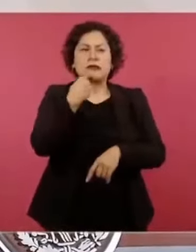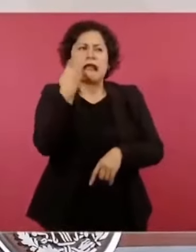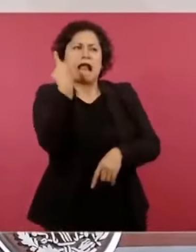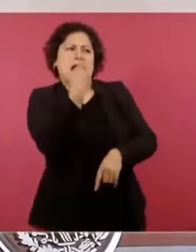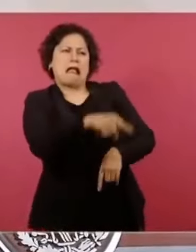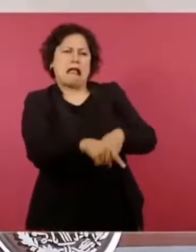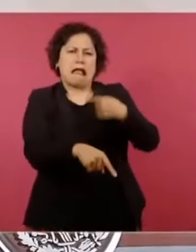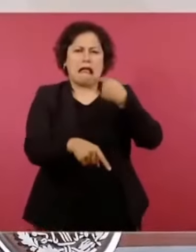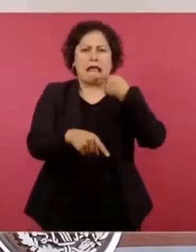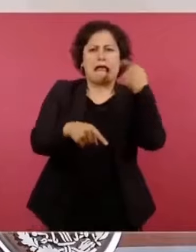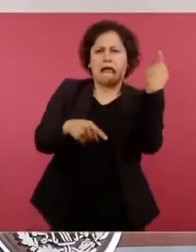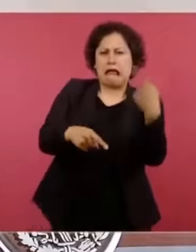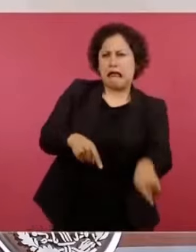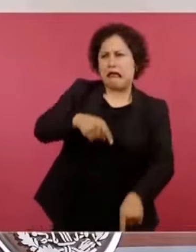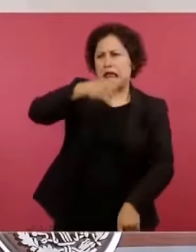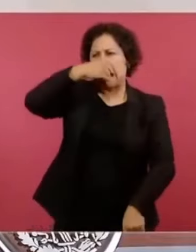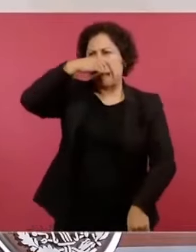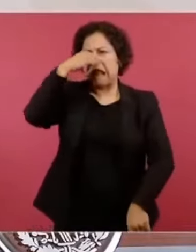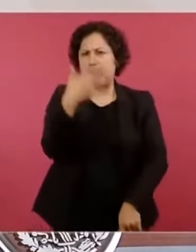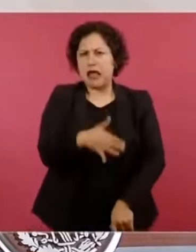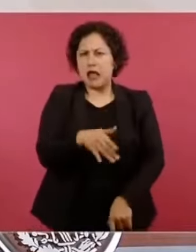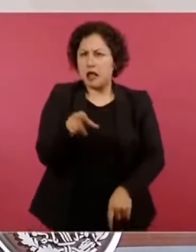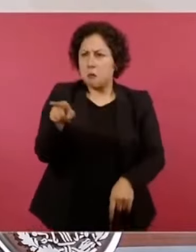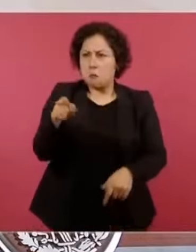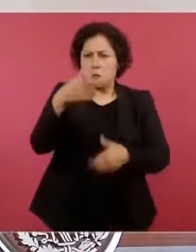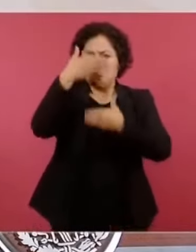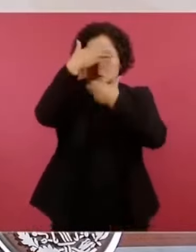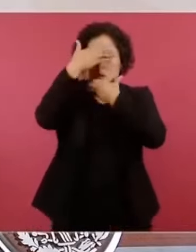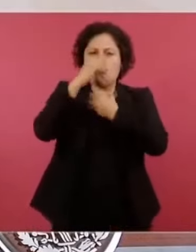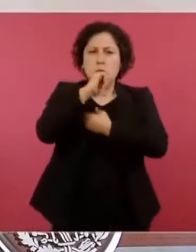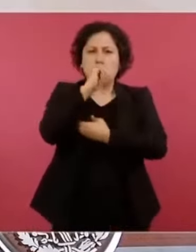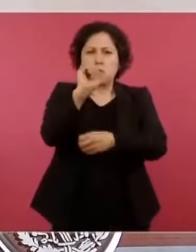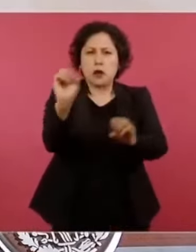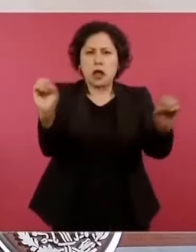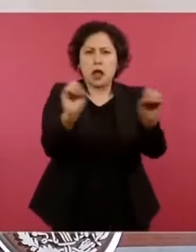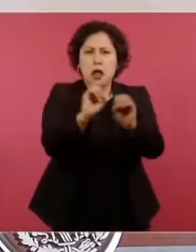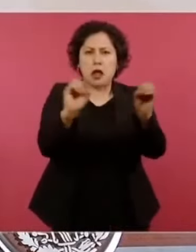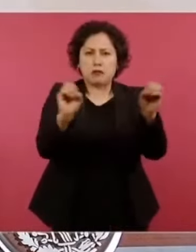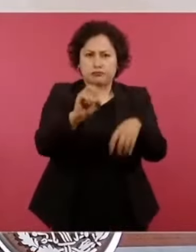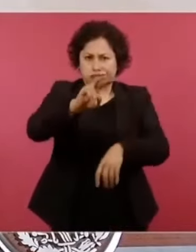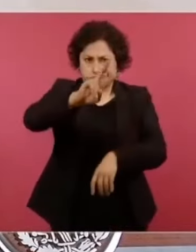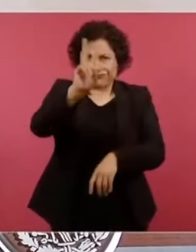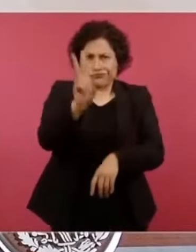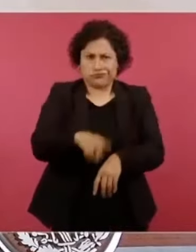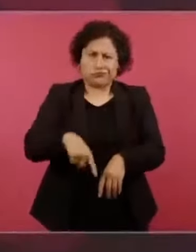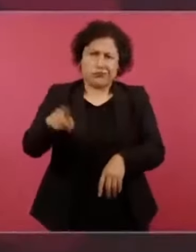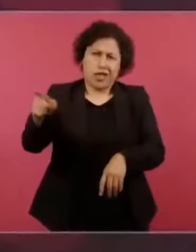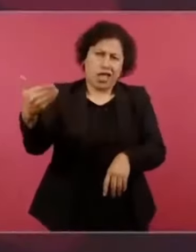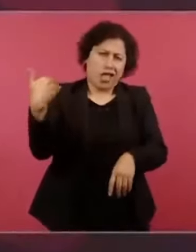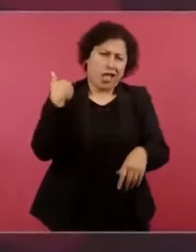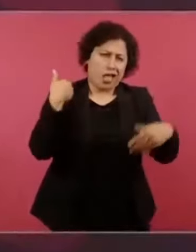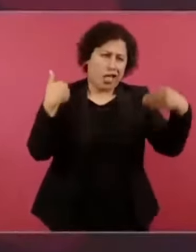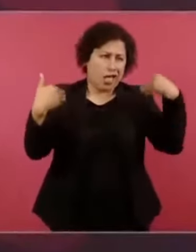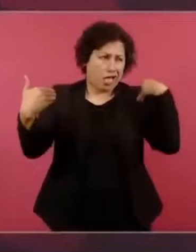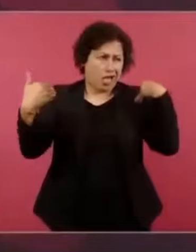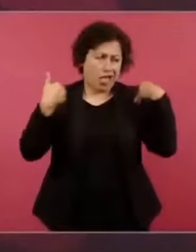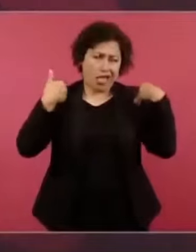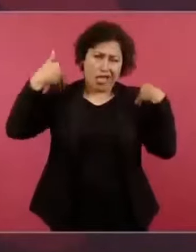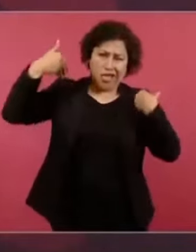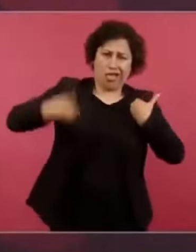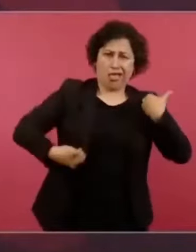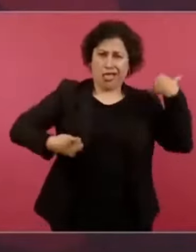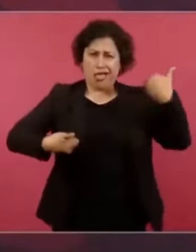y hay reclamos de la gente